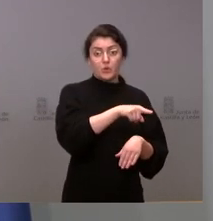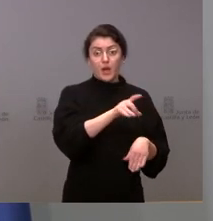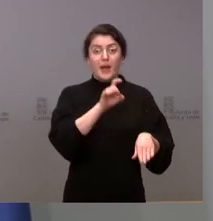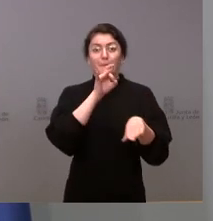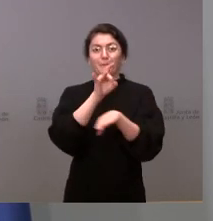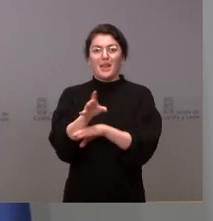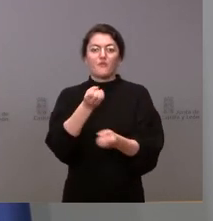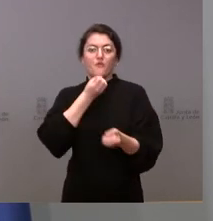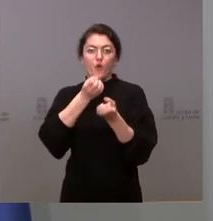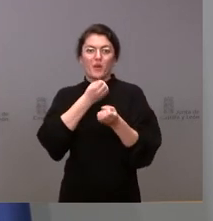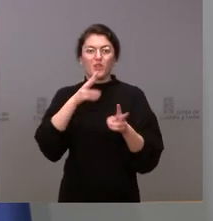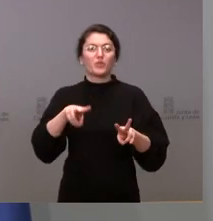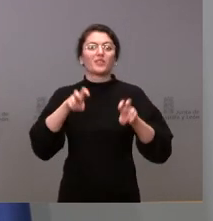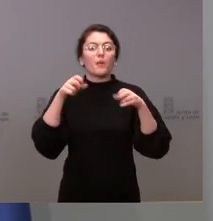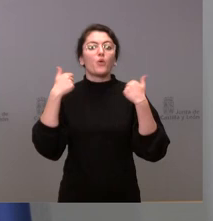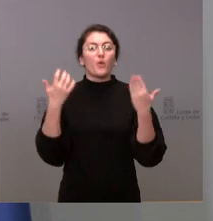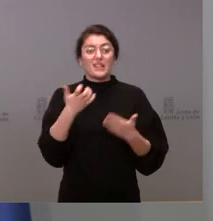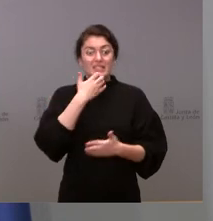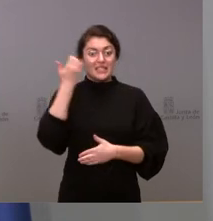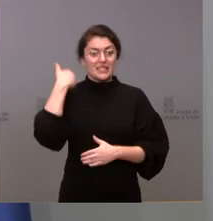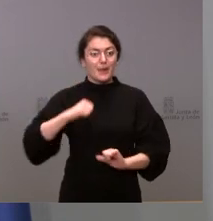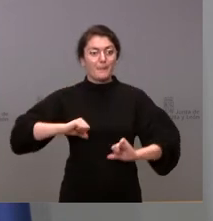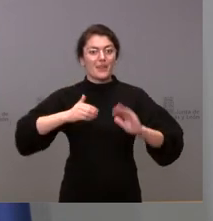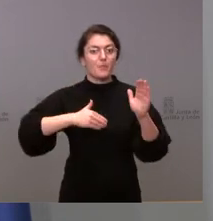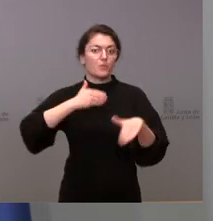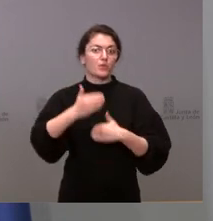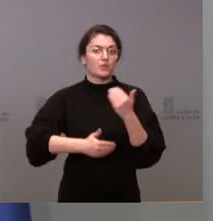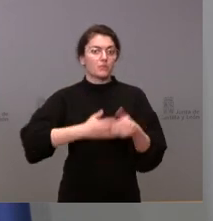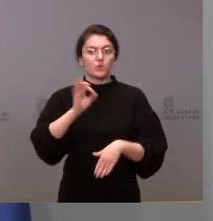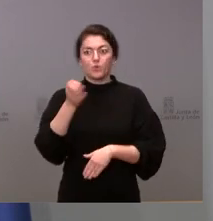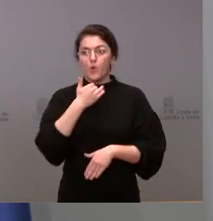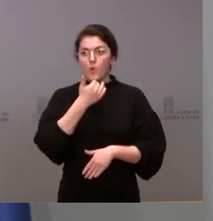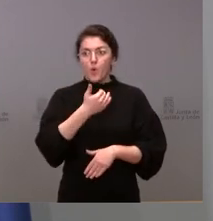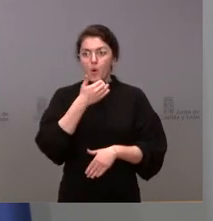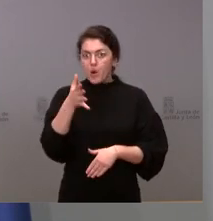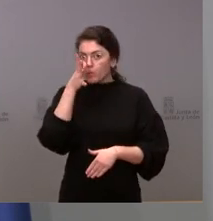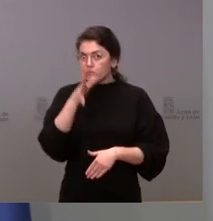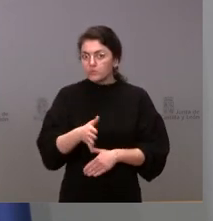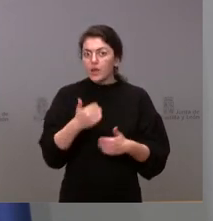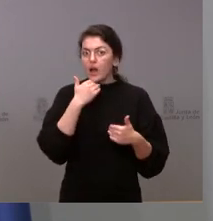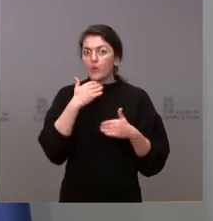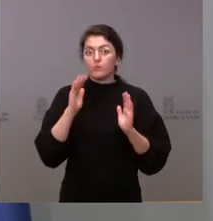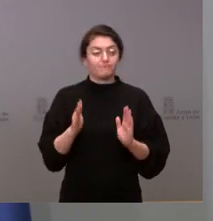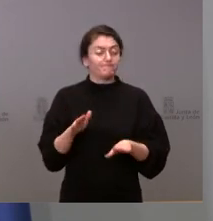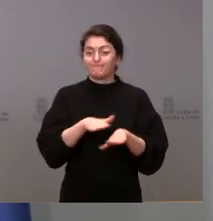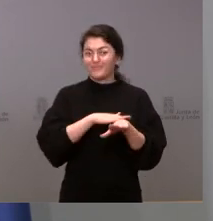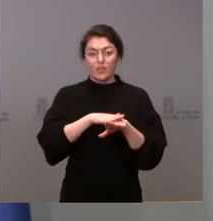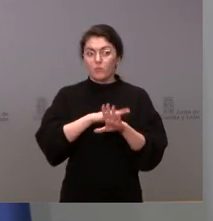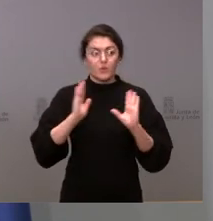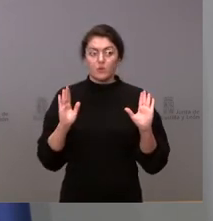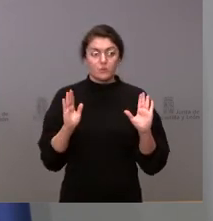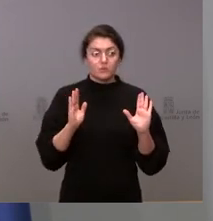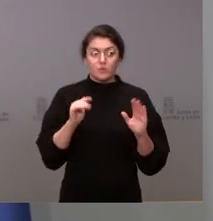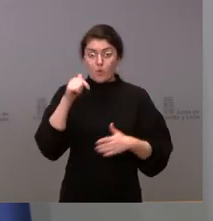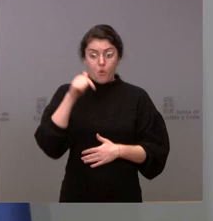está esta cuestión sobre si hemos iniciado ya ese procedimiento o algún tipo de recurso al respecto y disculpe pero no es algo que hayamos